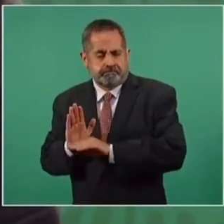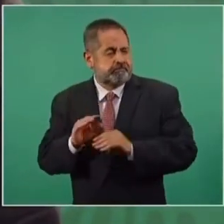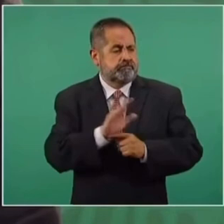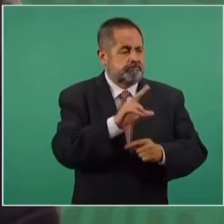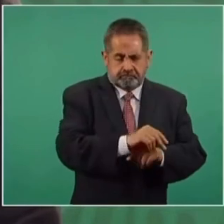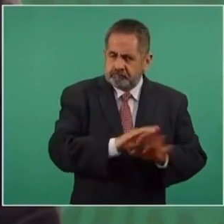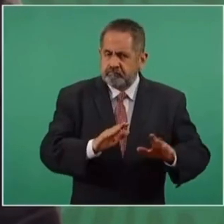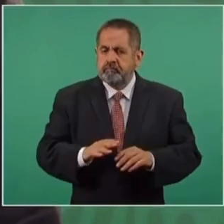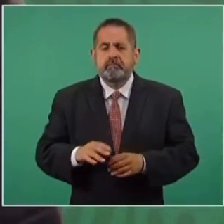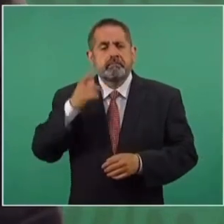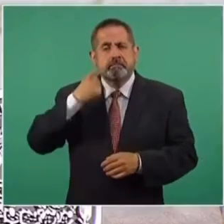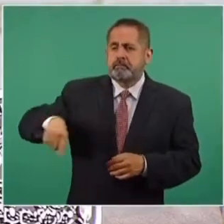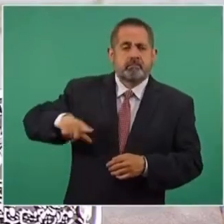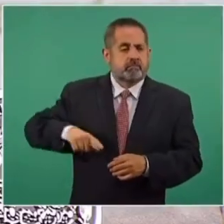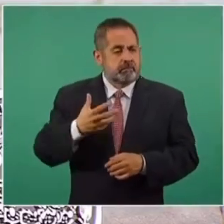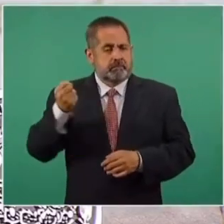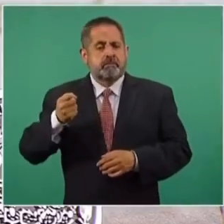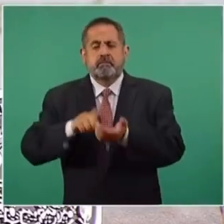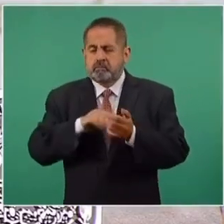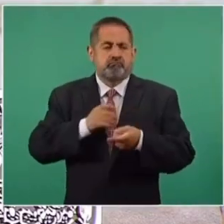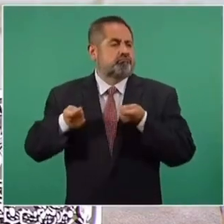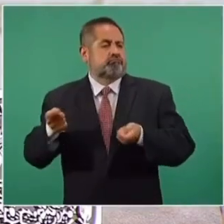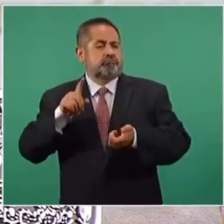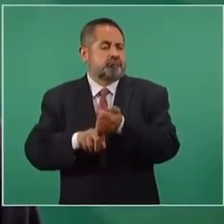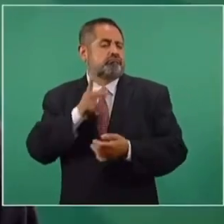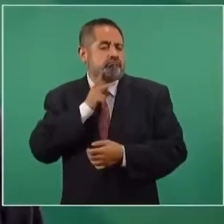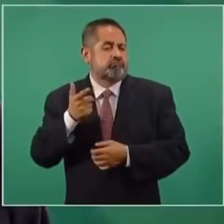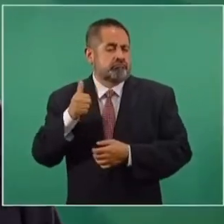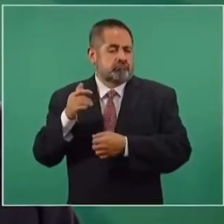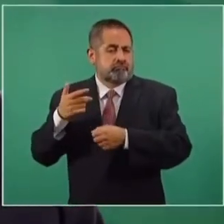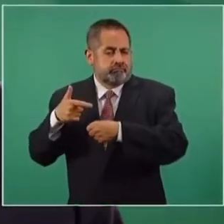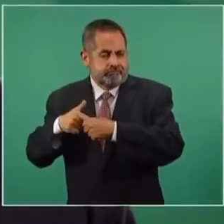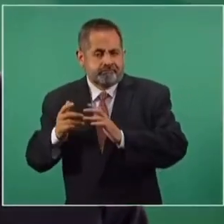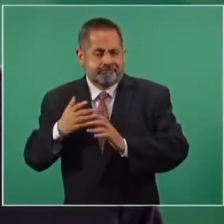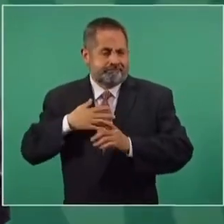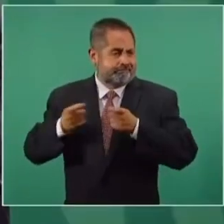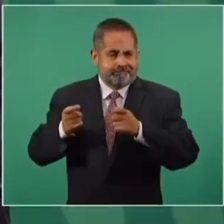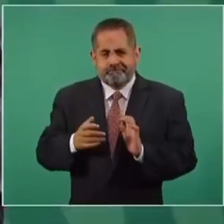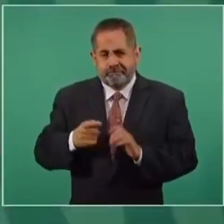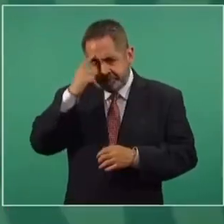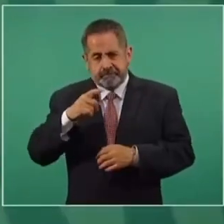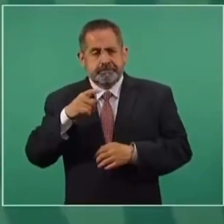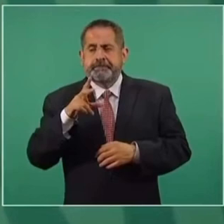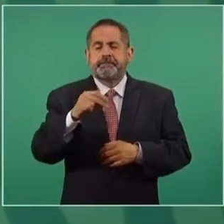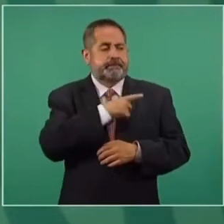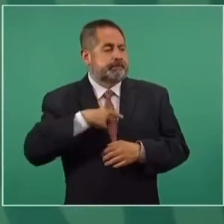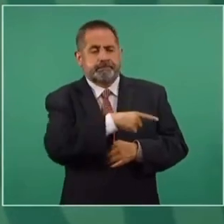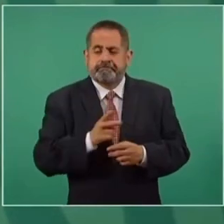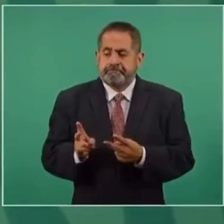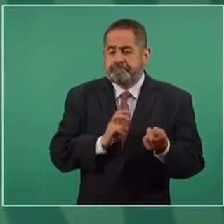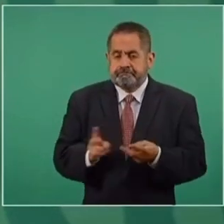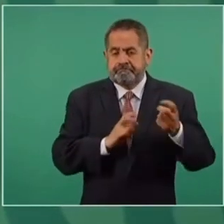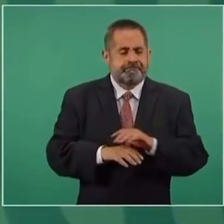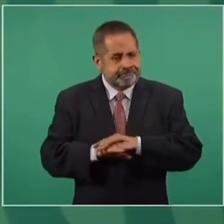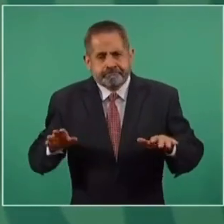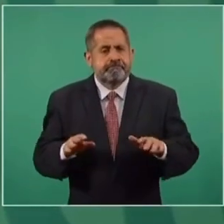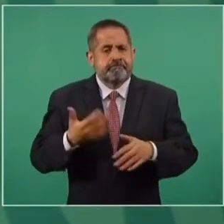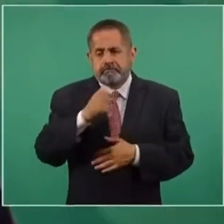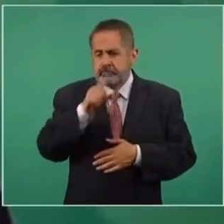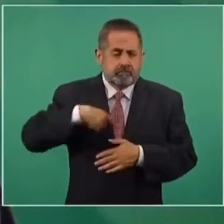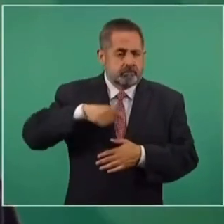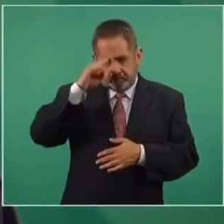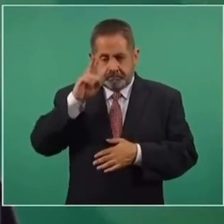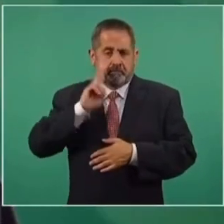a que el Estado pueda garantizar que no haya estos robos y que